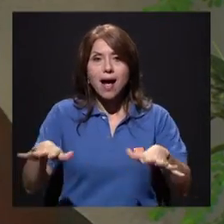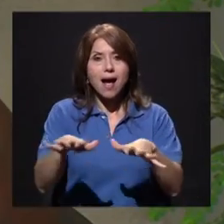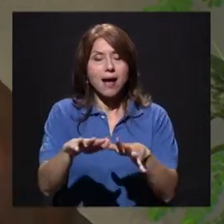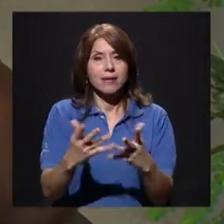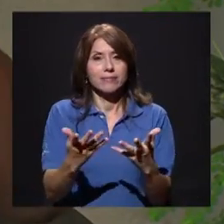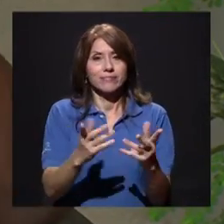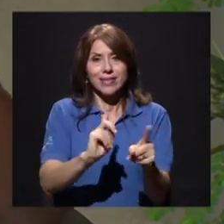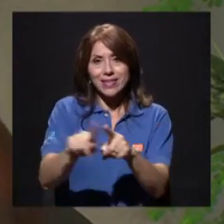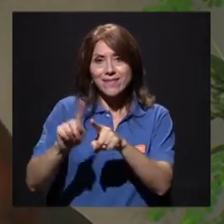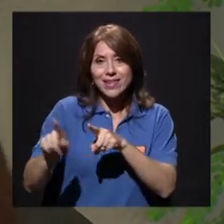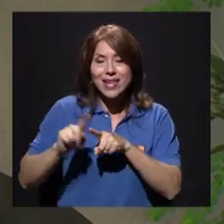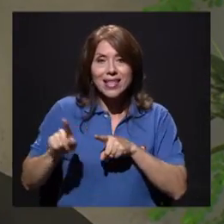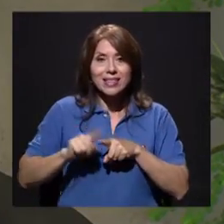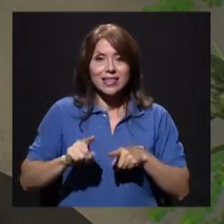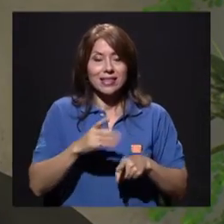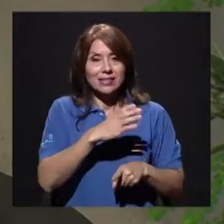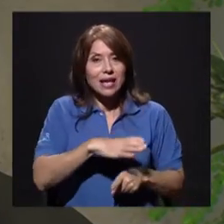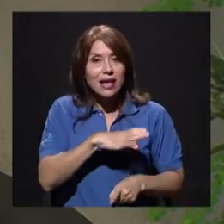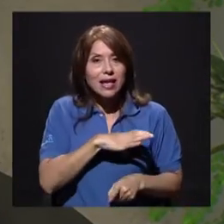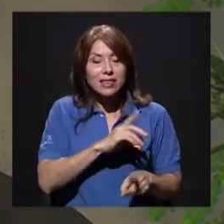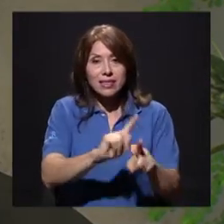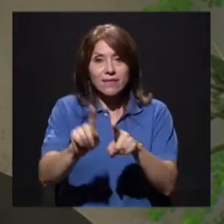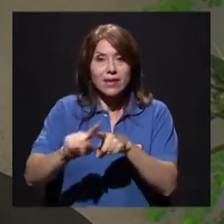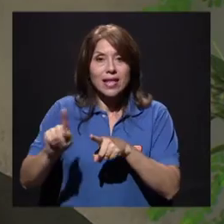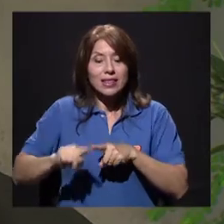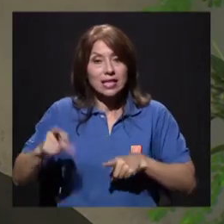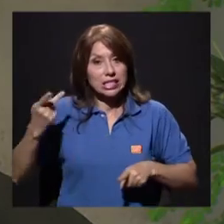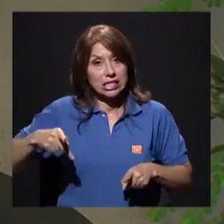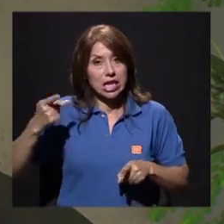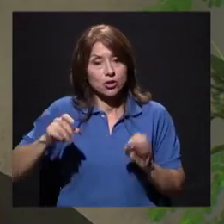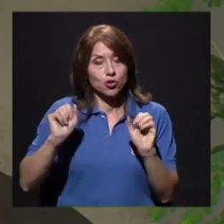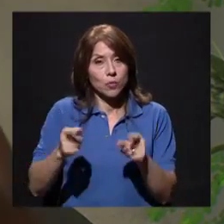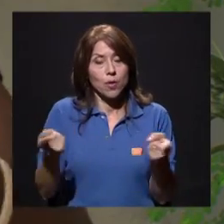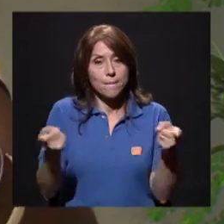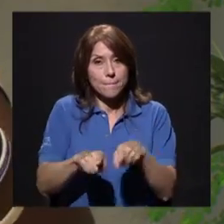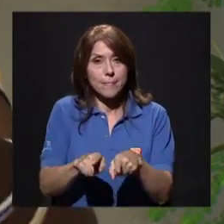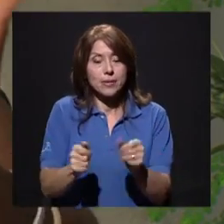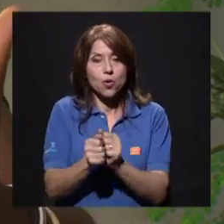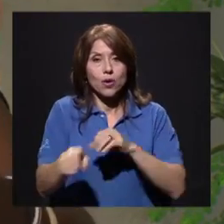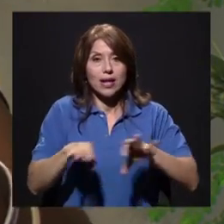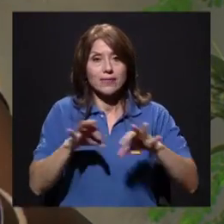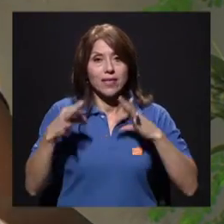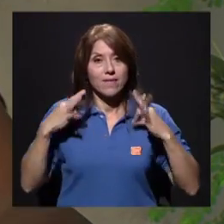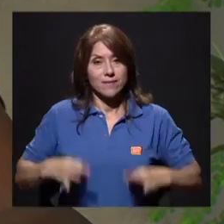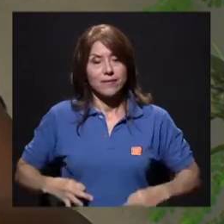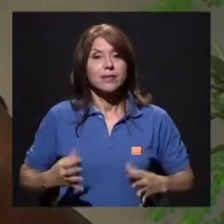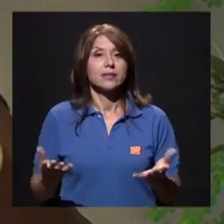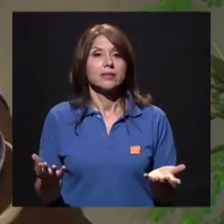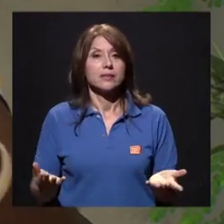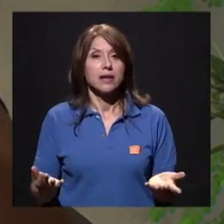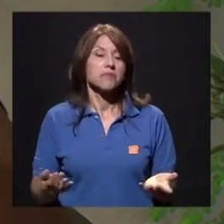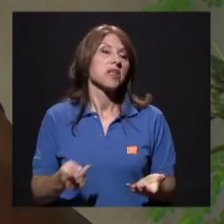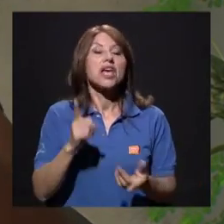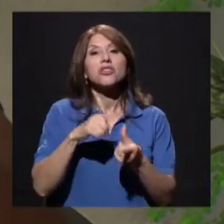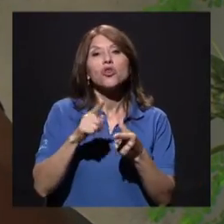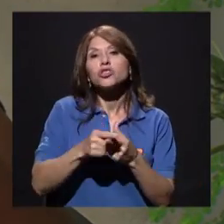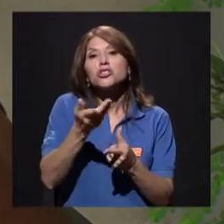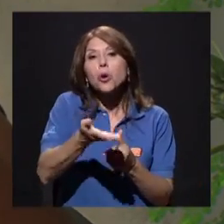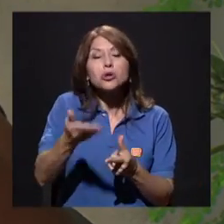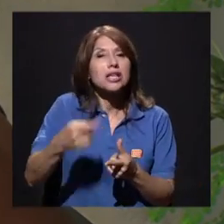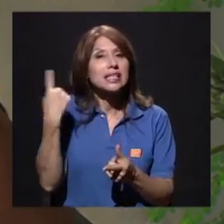buscar todos los riesgos que hay que conlleva a la actividad física que yo voy a empezar. Entonces, son cositas, es